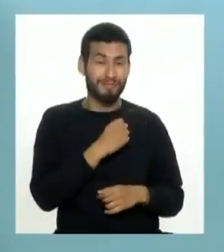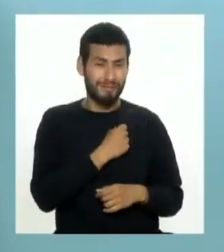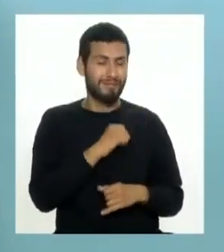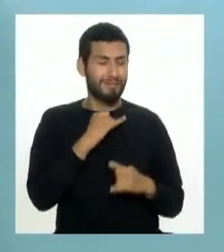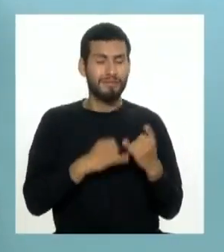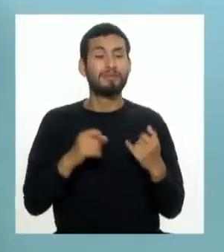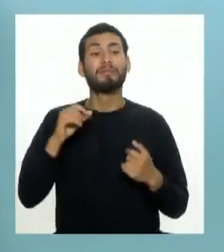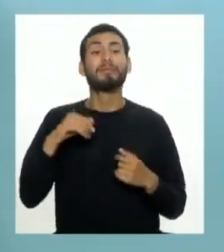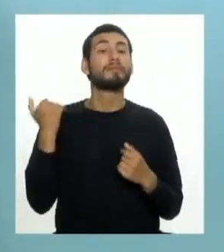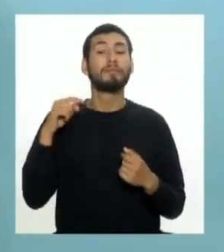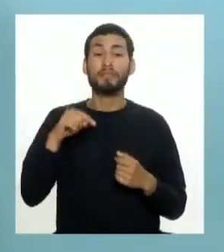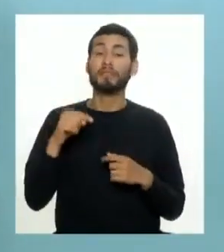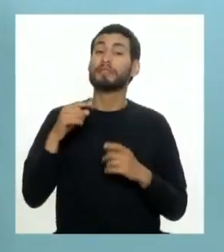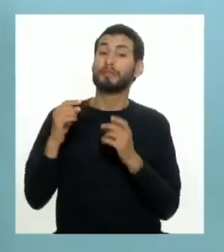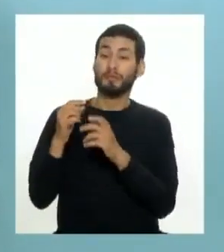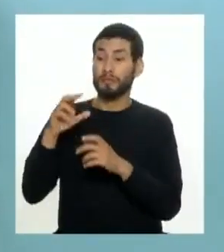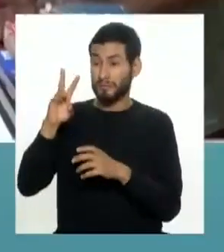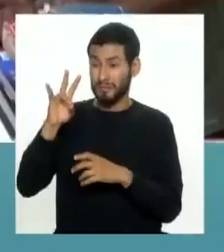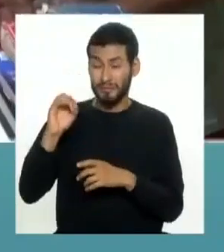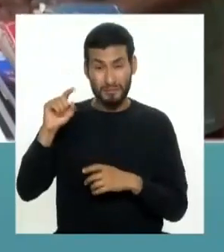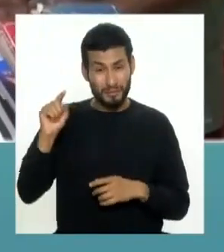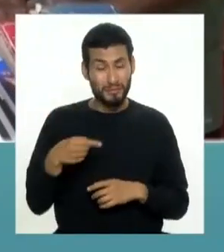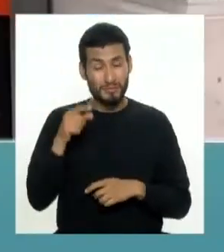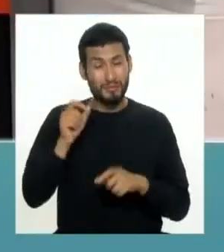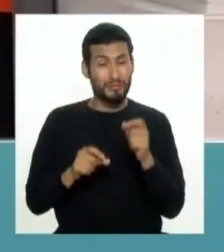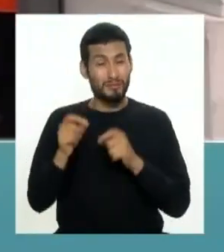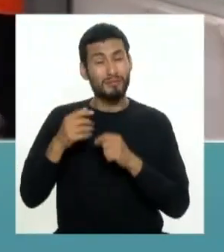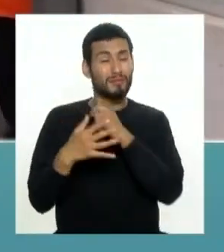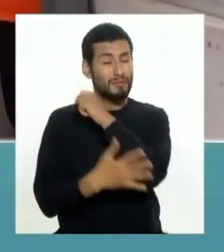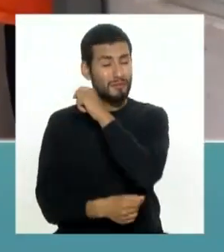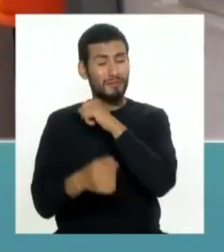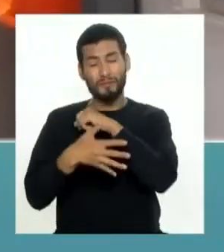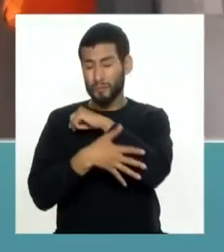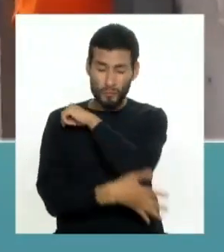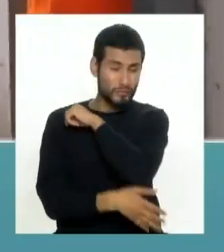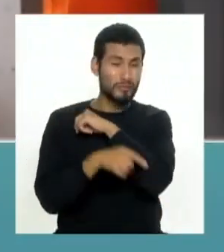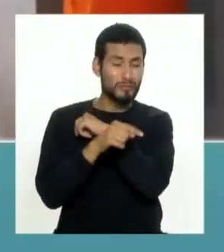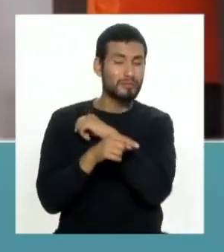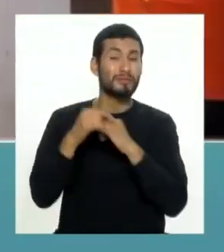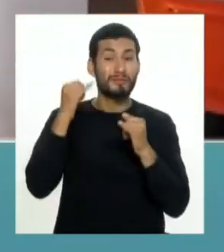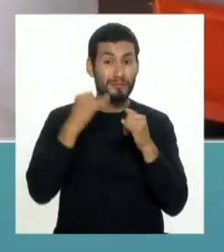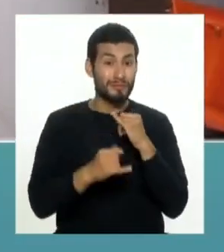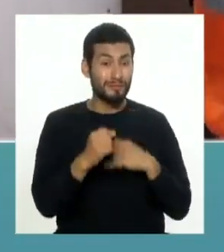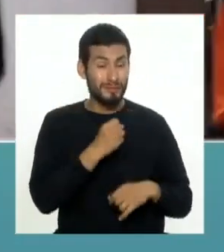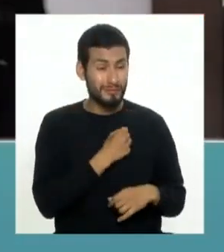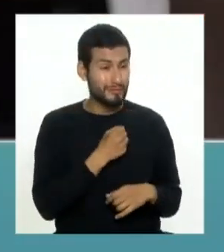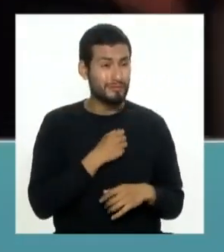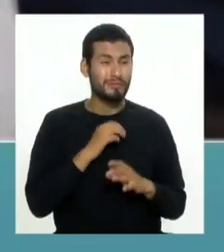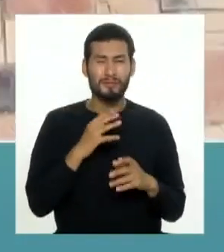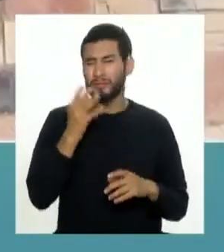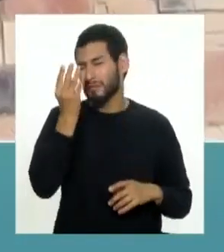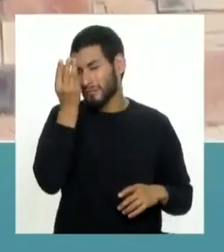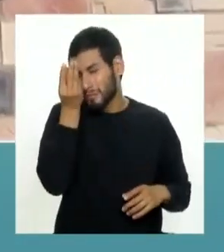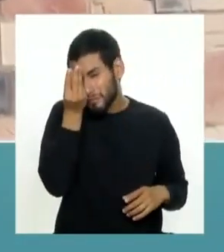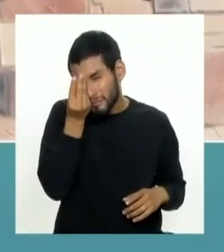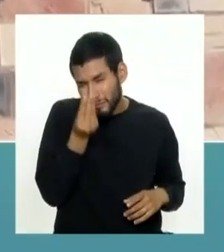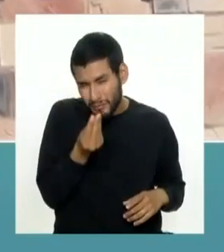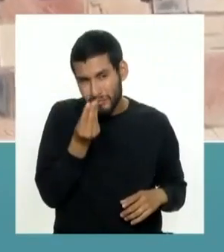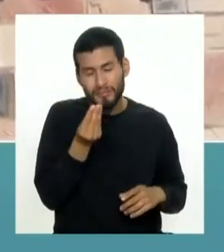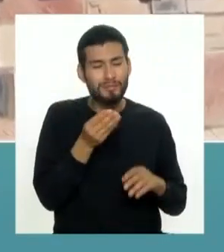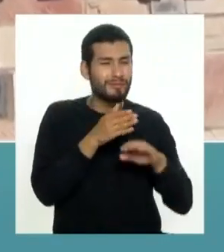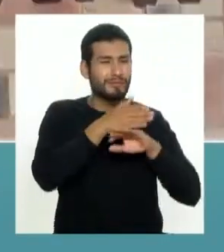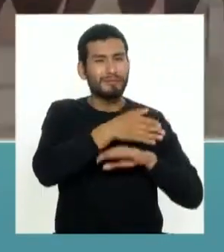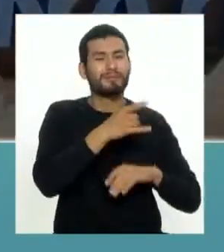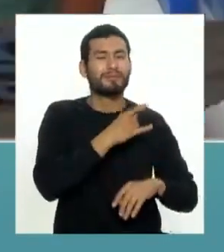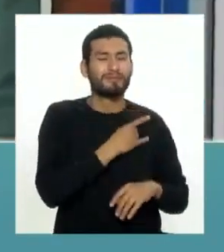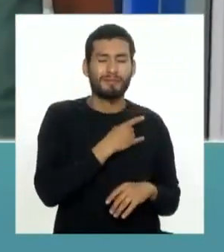70 mil estudiantes que terminan de hogares en pobreza en pobreza extrema que terminan secundaria y no muy pocos logran continuar